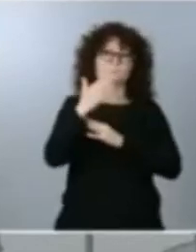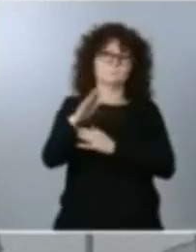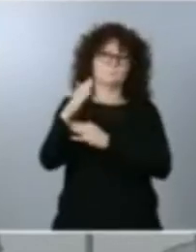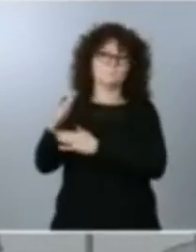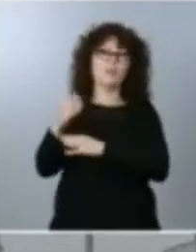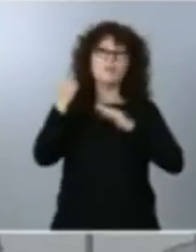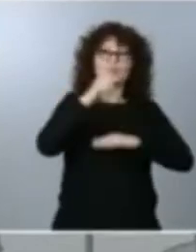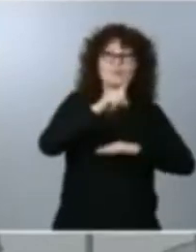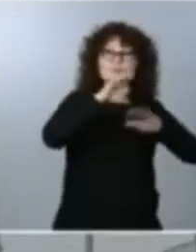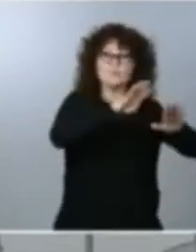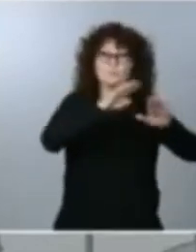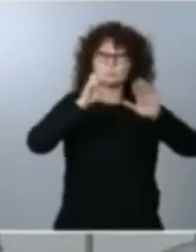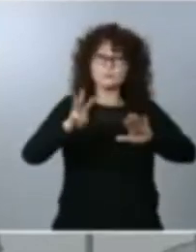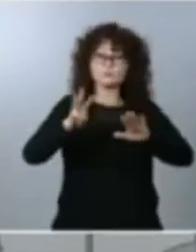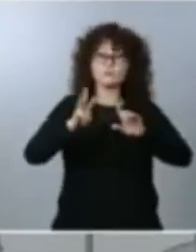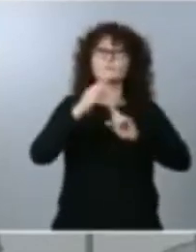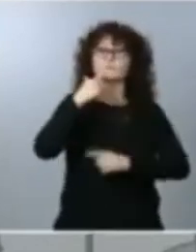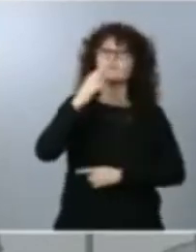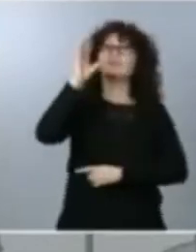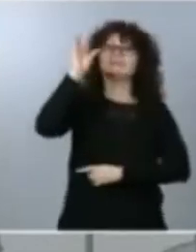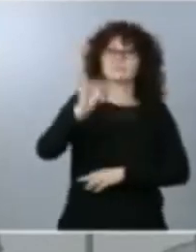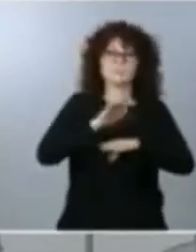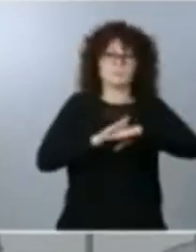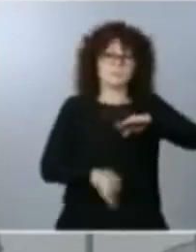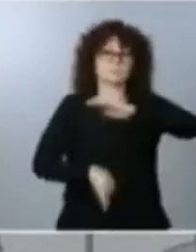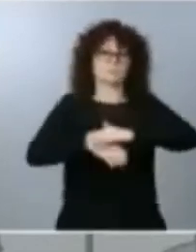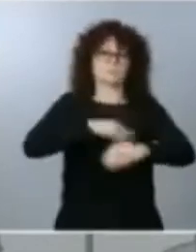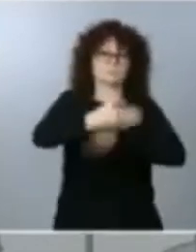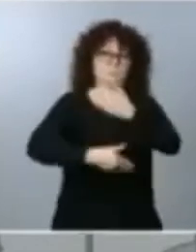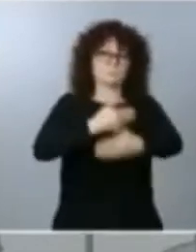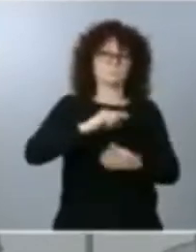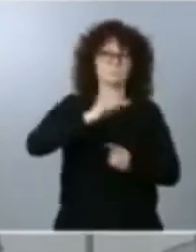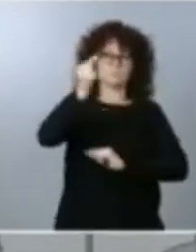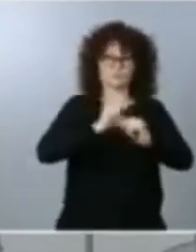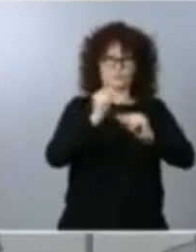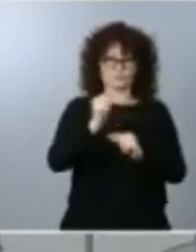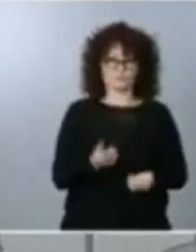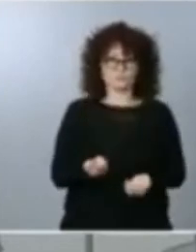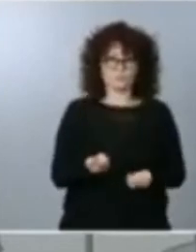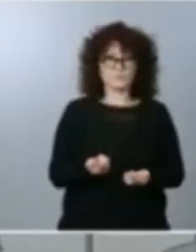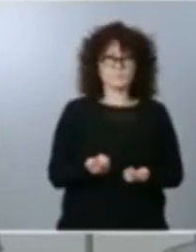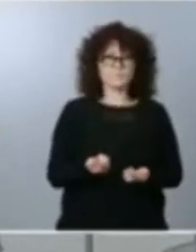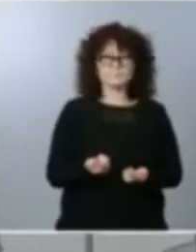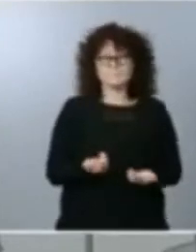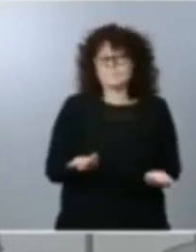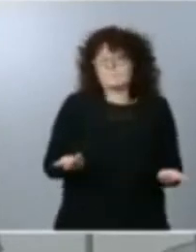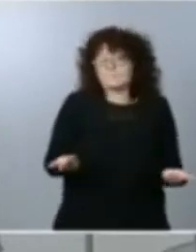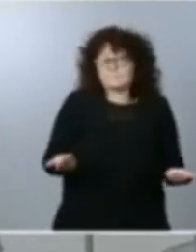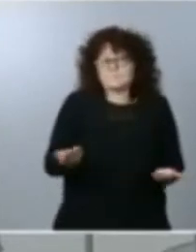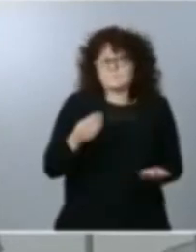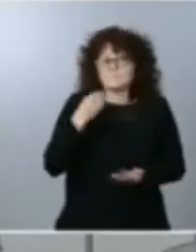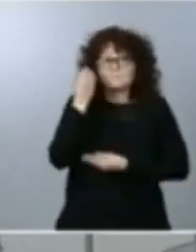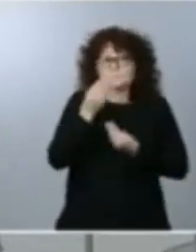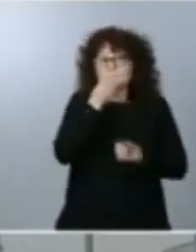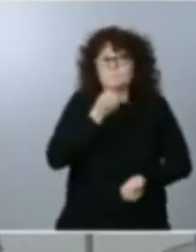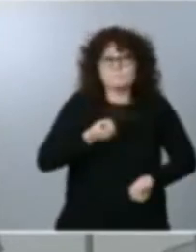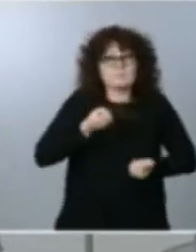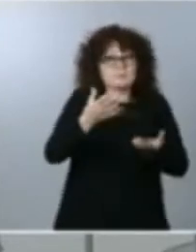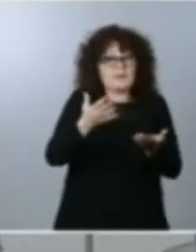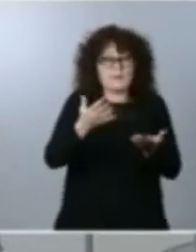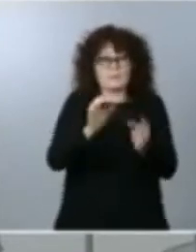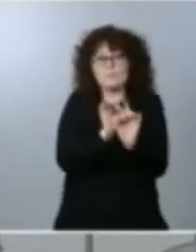si a la tramitación de esos presupuestos por tanto creo que ese mensaje rotundo es claro y creo que además